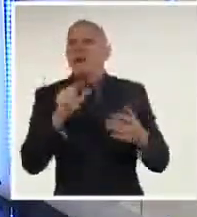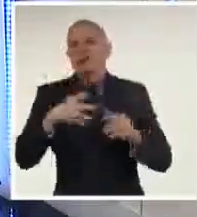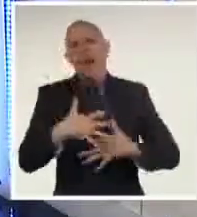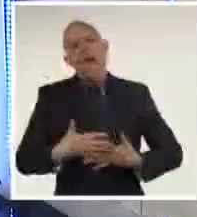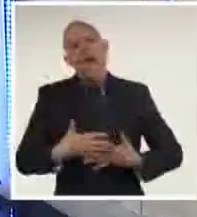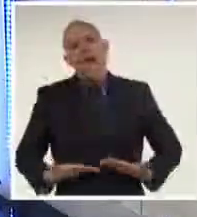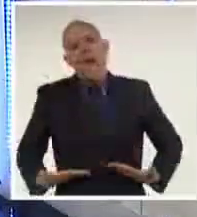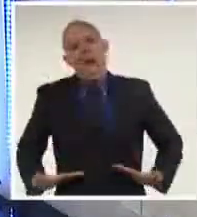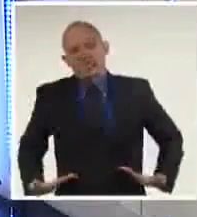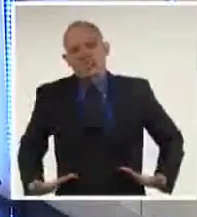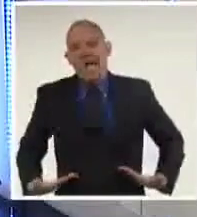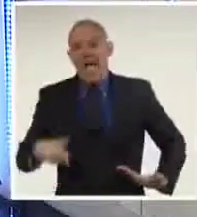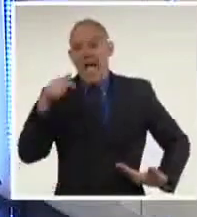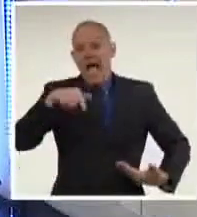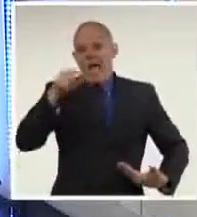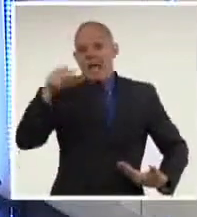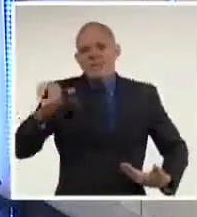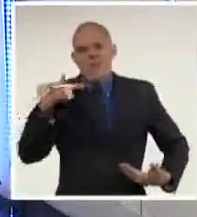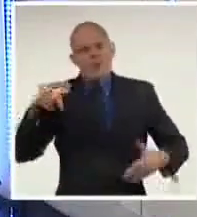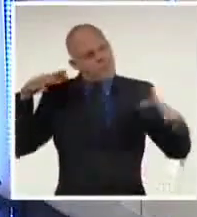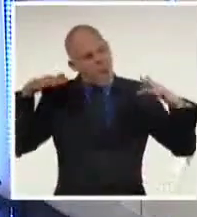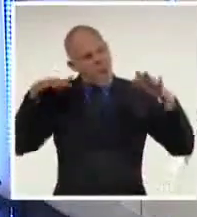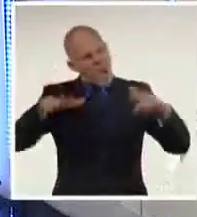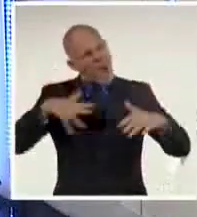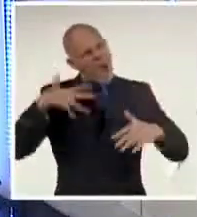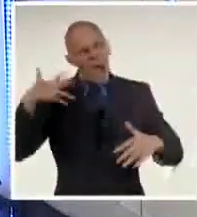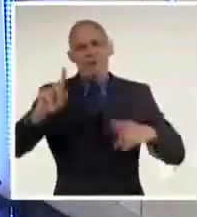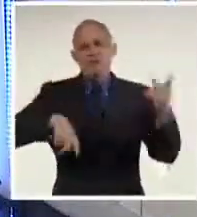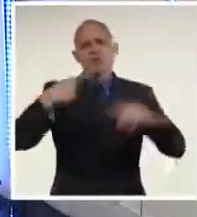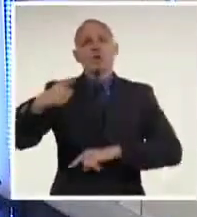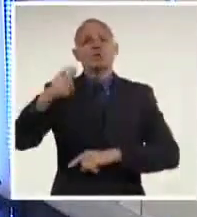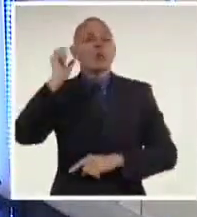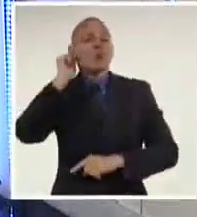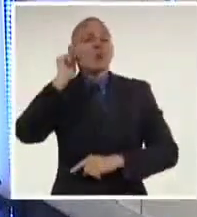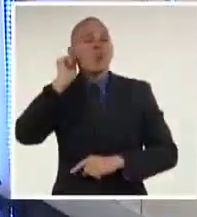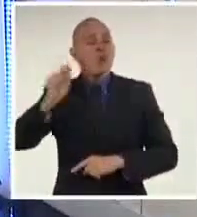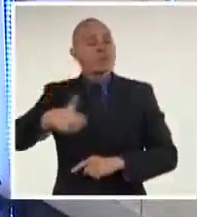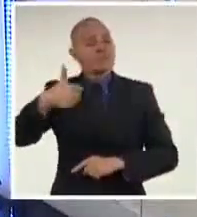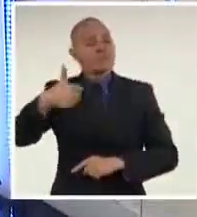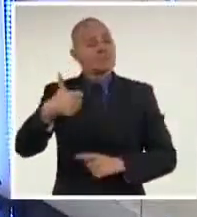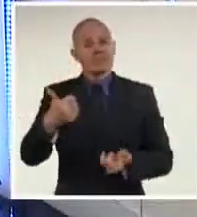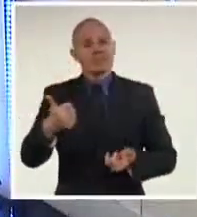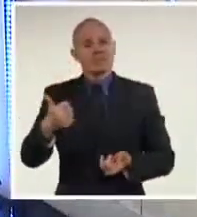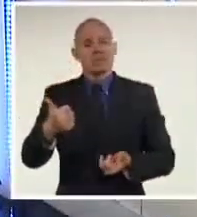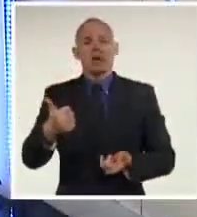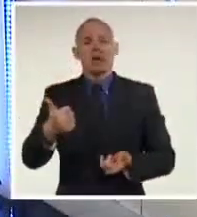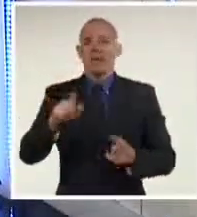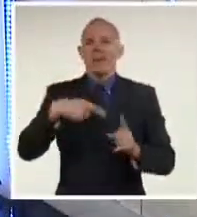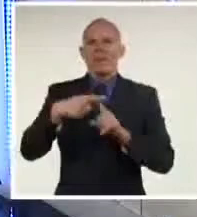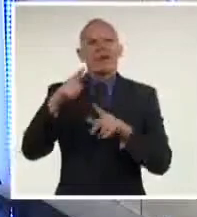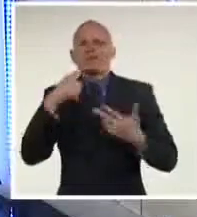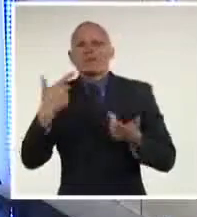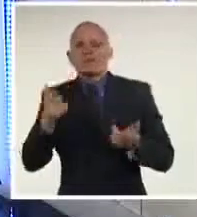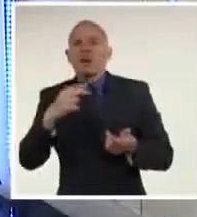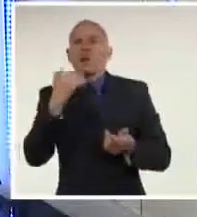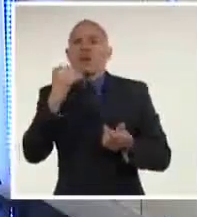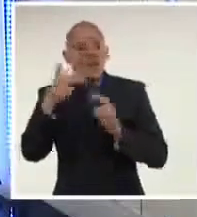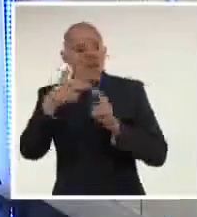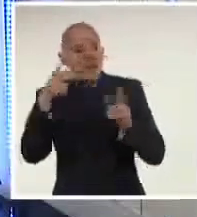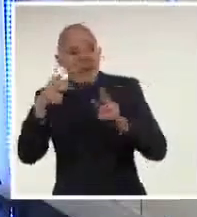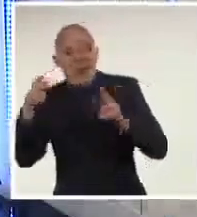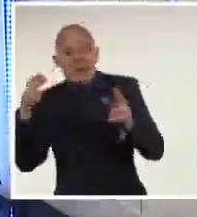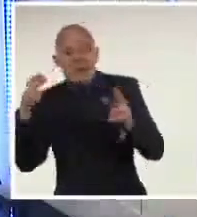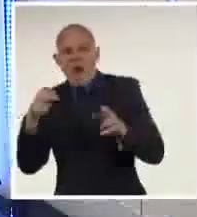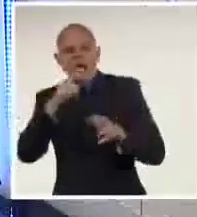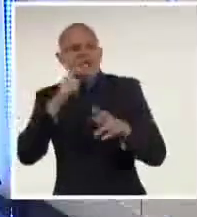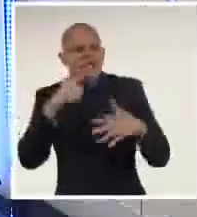quieren. Veinte personas fueron baleadas y murieron, incluyendo un policía y a un adolescente de 15 años cuya madre en su entierro